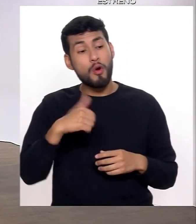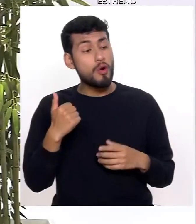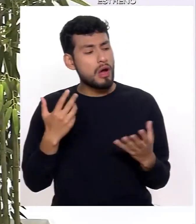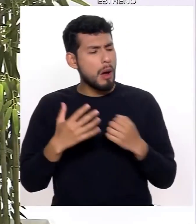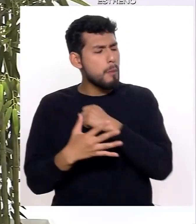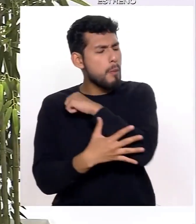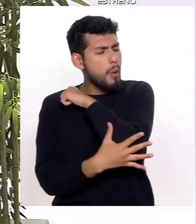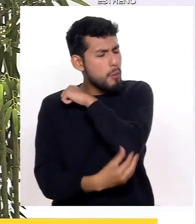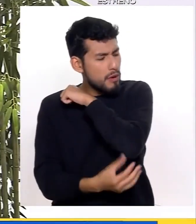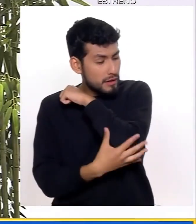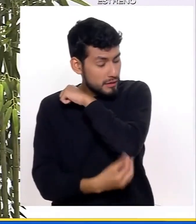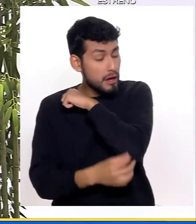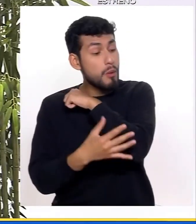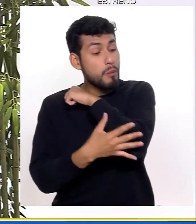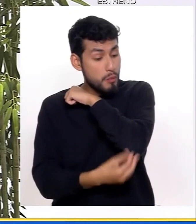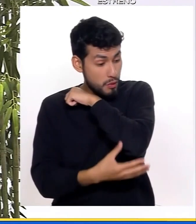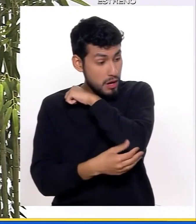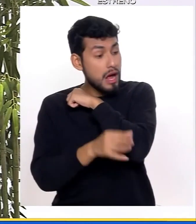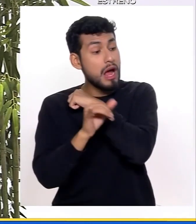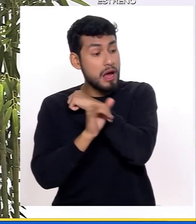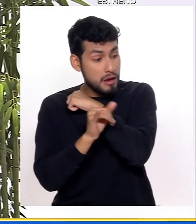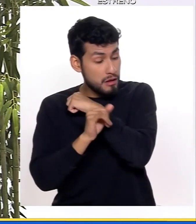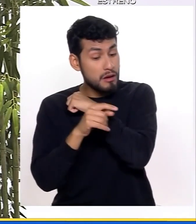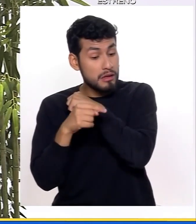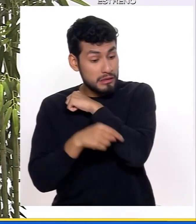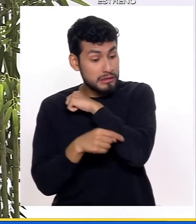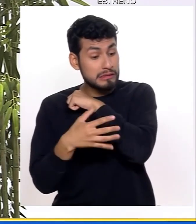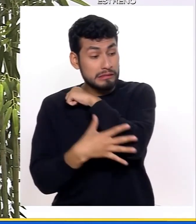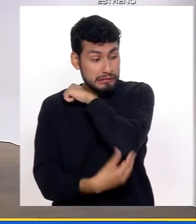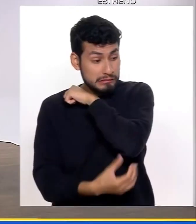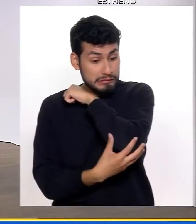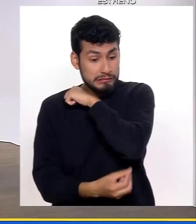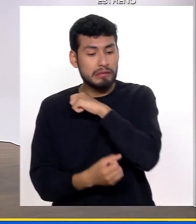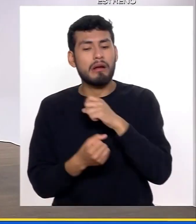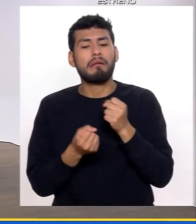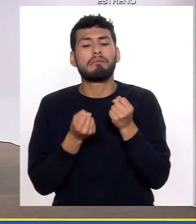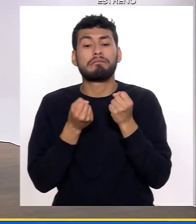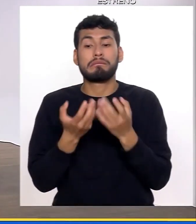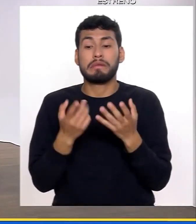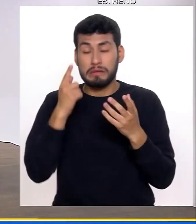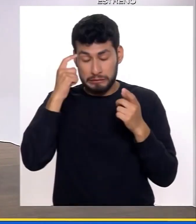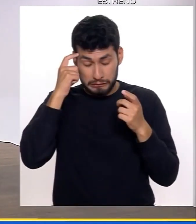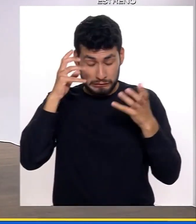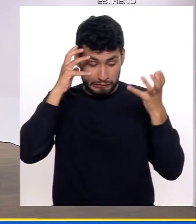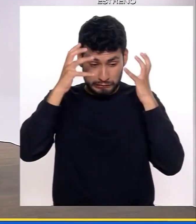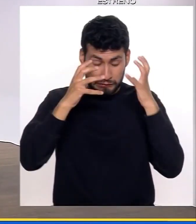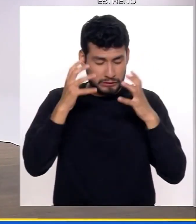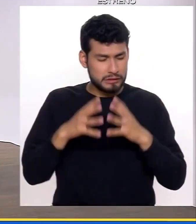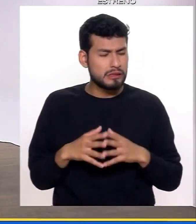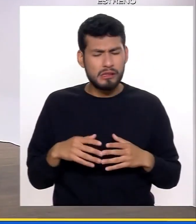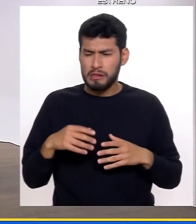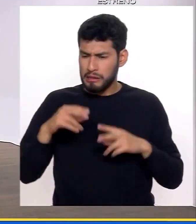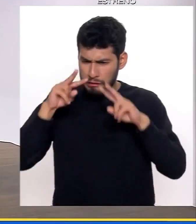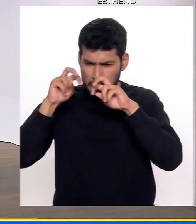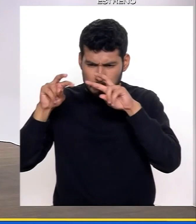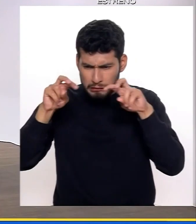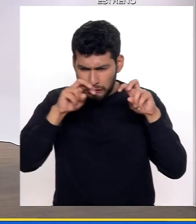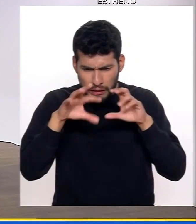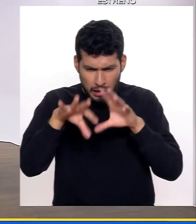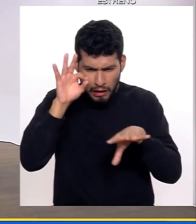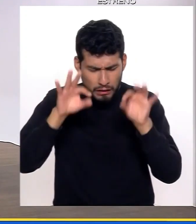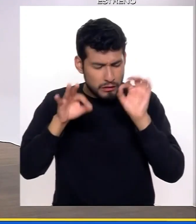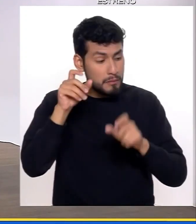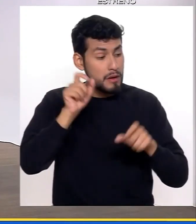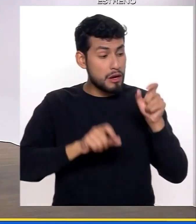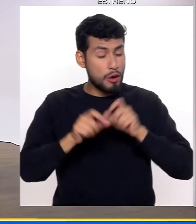pobreza. Pobreza también fuertemente relacionado con salud mental. Los estudios que se han hecho sistemáticos en el instituto revelan de que